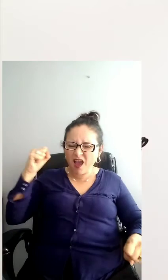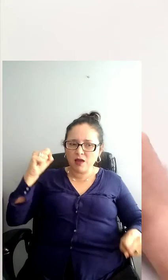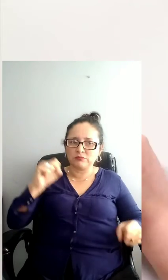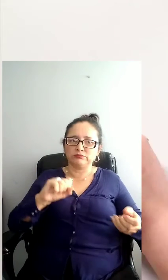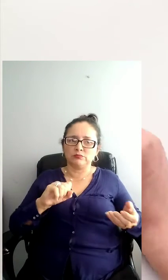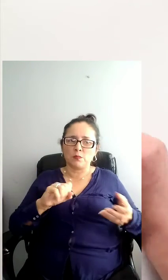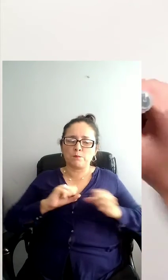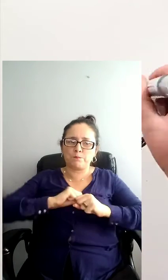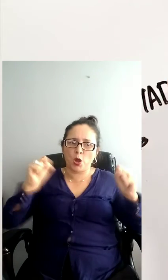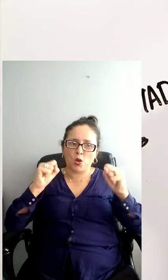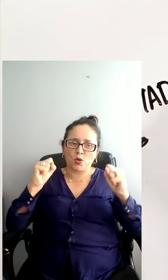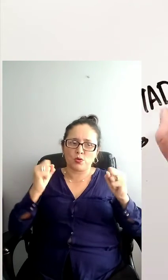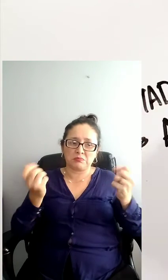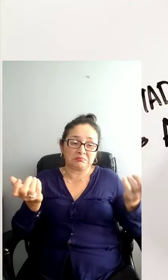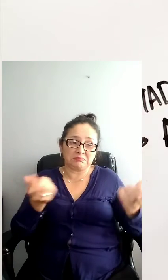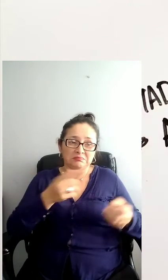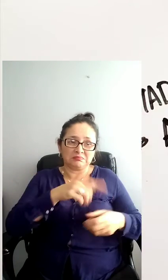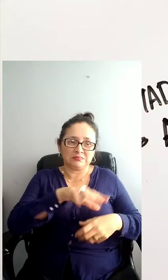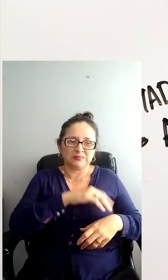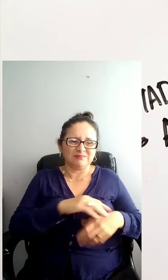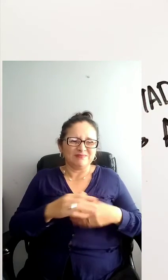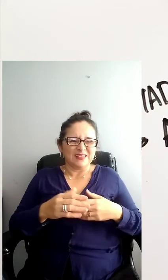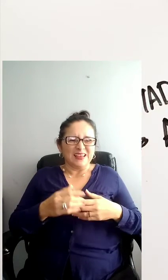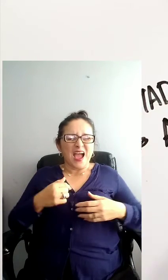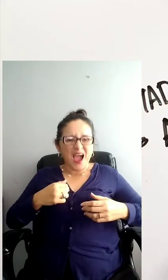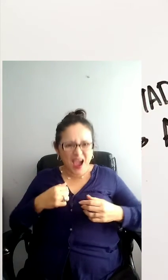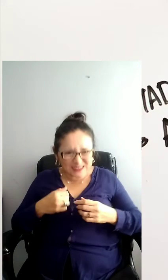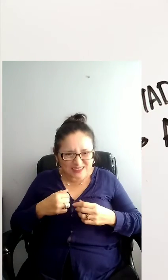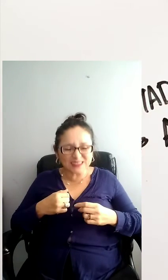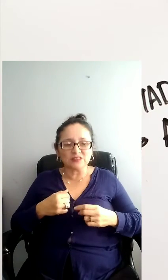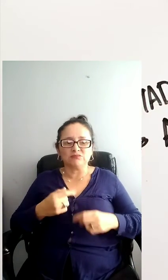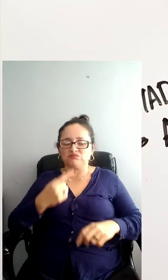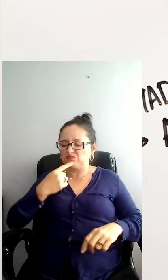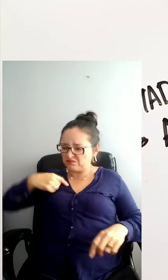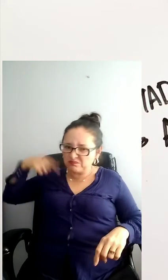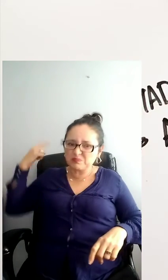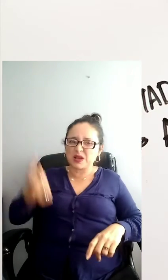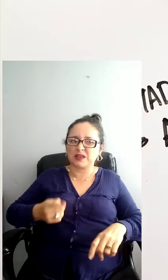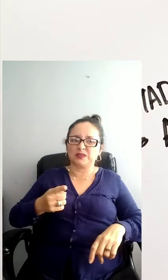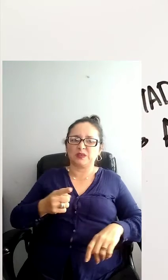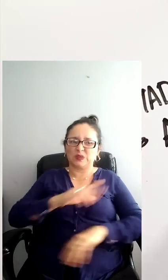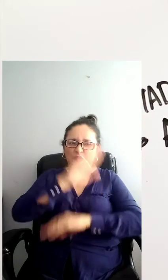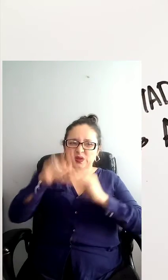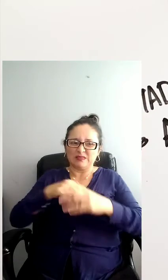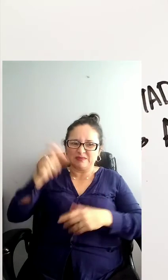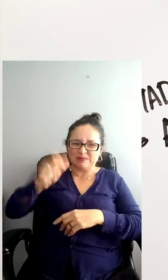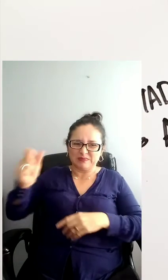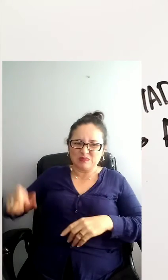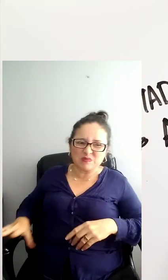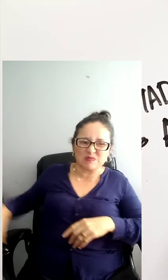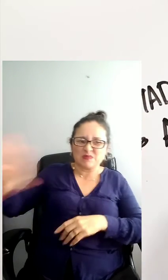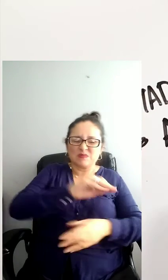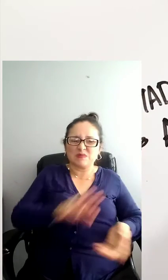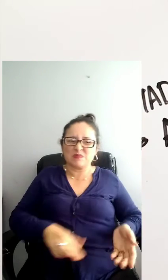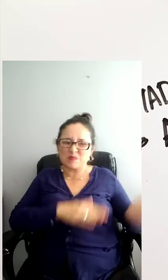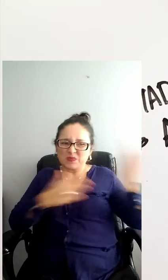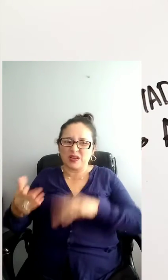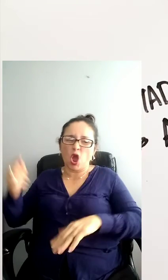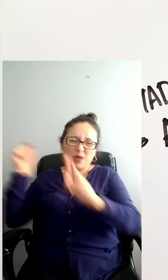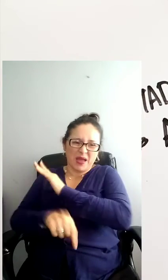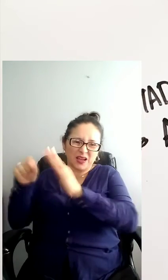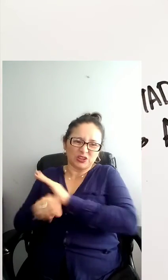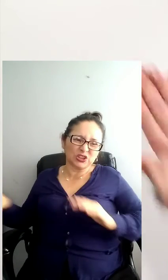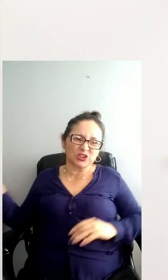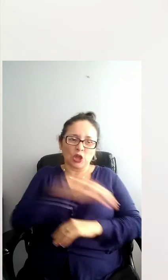Esto provocó una represión letal, con más de 5.000 detenidos y más de 200 ejecutados, incluyendo las familias enteras de los principales conspiradores.